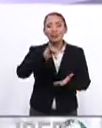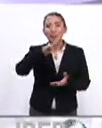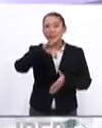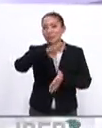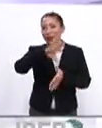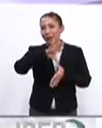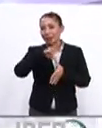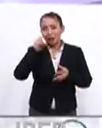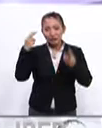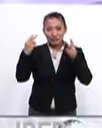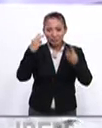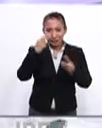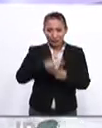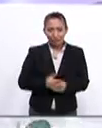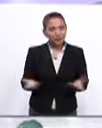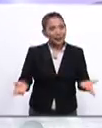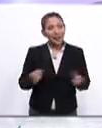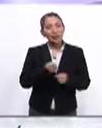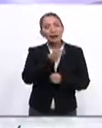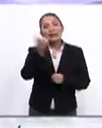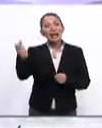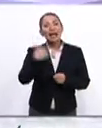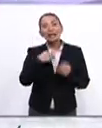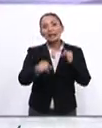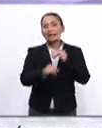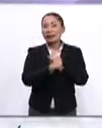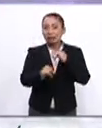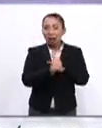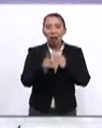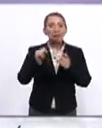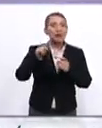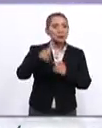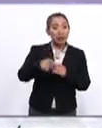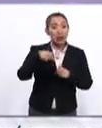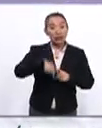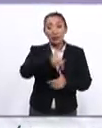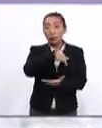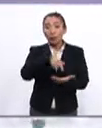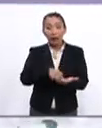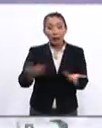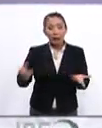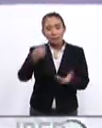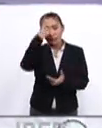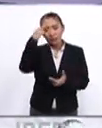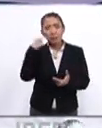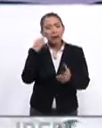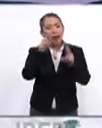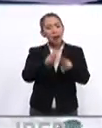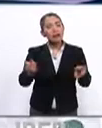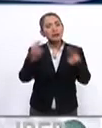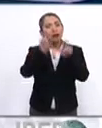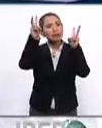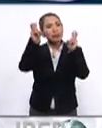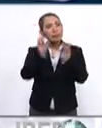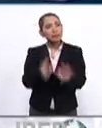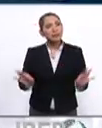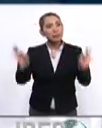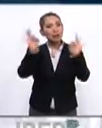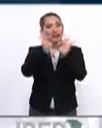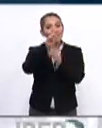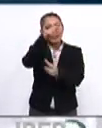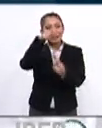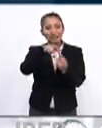Iberoamérica que nos esté sintonizando y por cualquier plataforma a este espacio en donde en 30 minutos analizamos los temas más